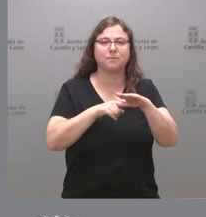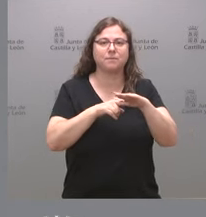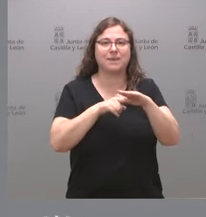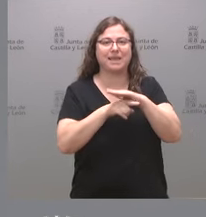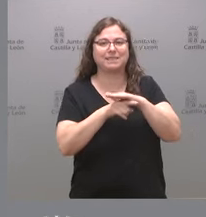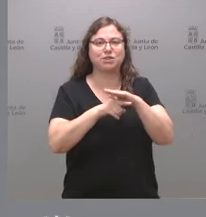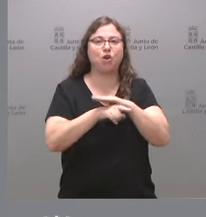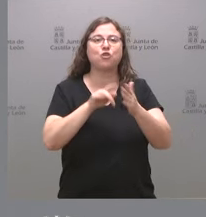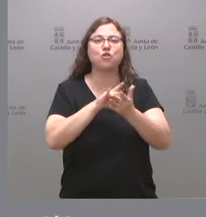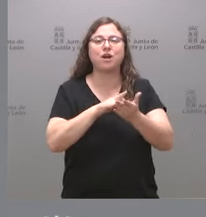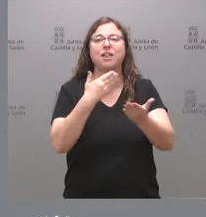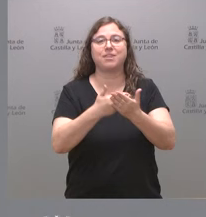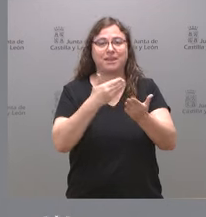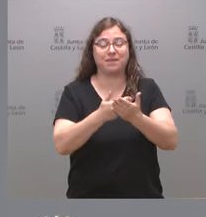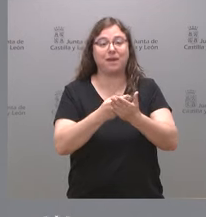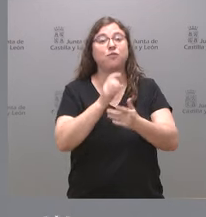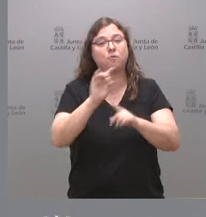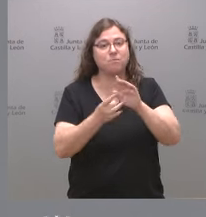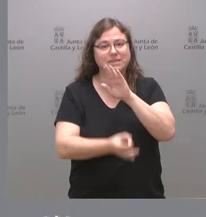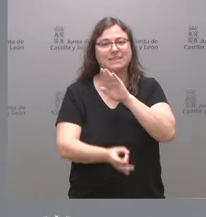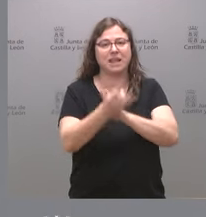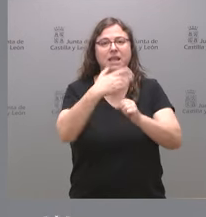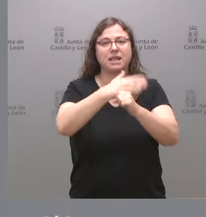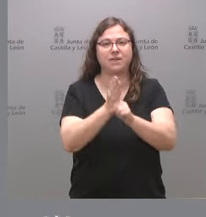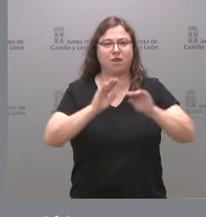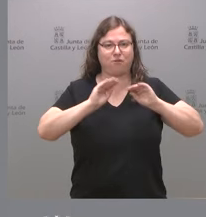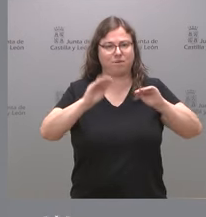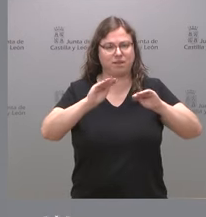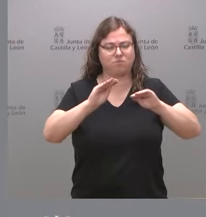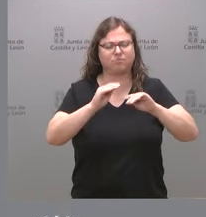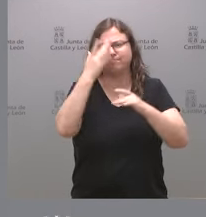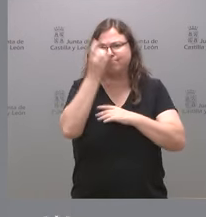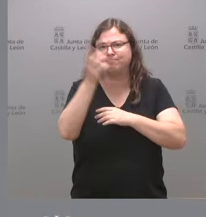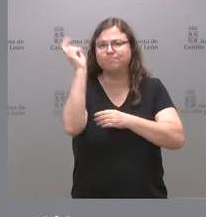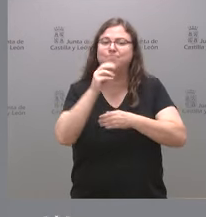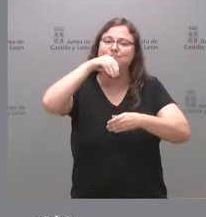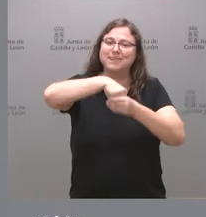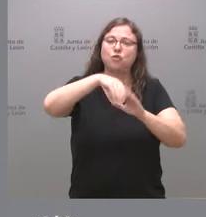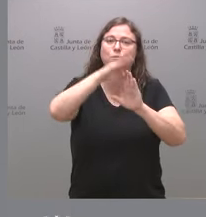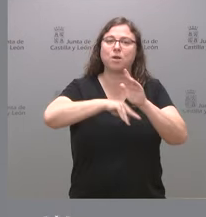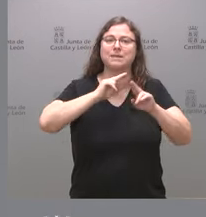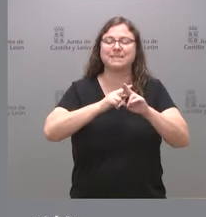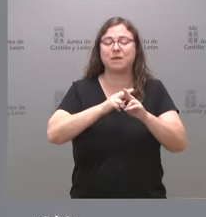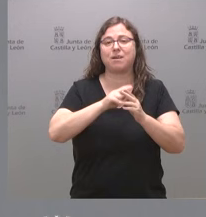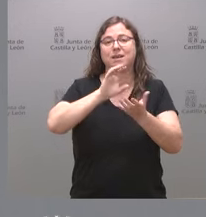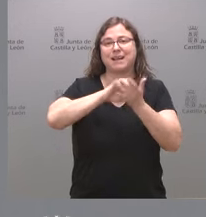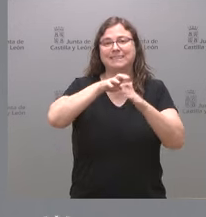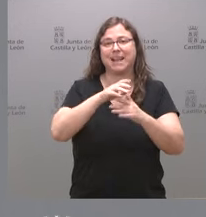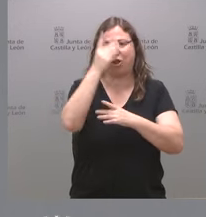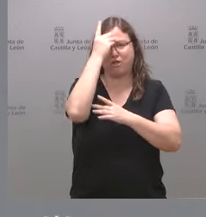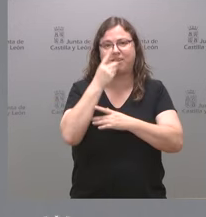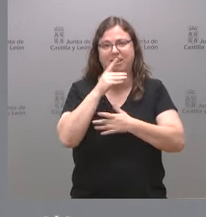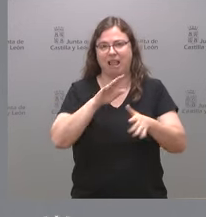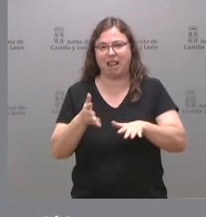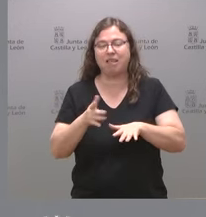pasando por la creación también de itinerarios formativos. La iniciativa se enmarca dentro del programa Castilla y Dion Digital y que